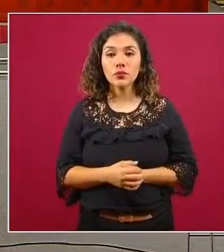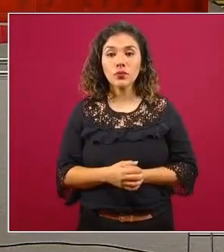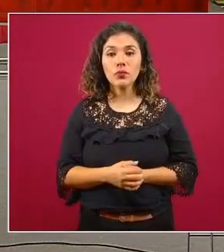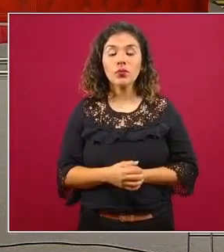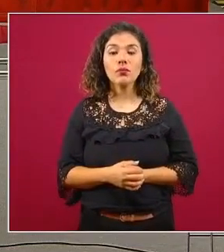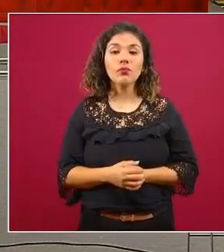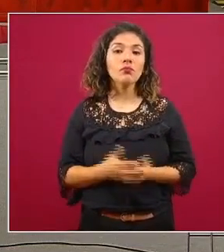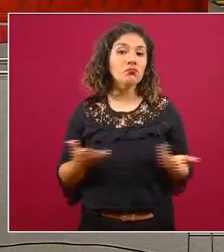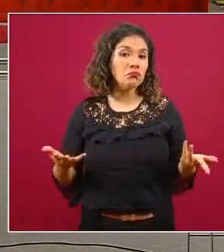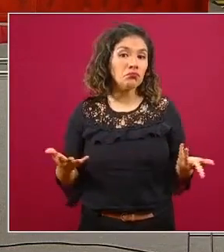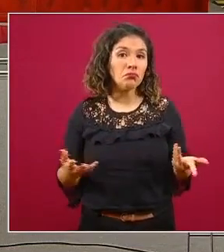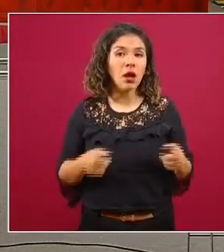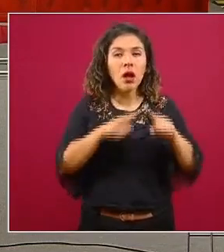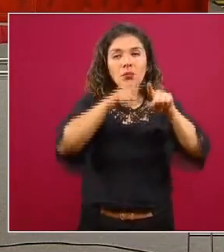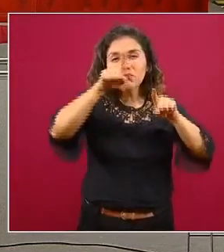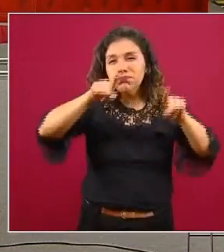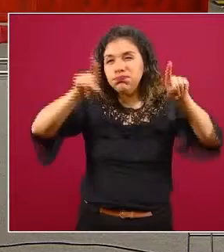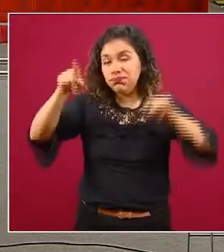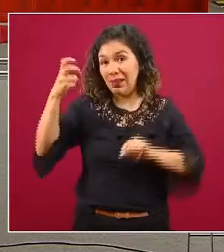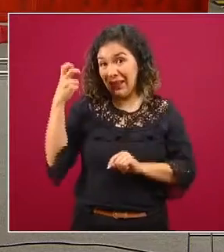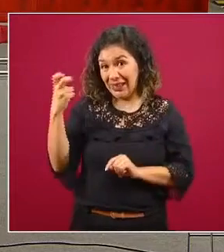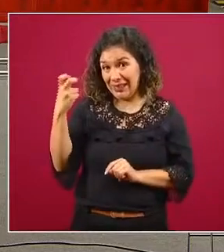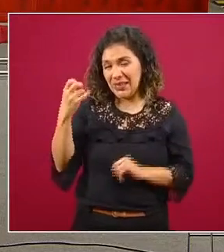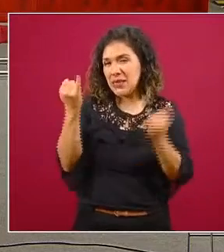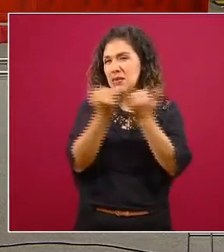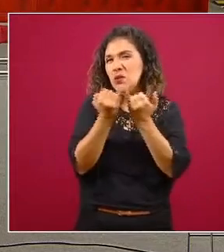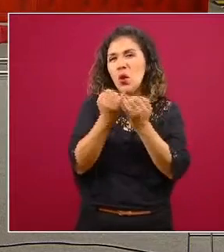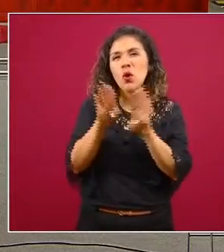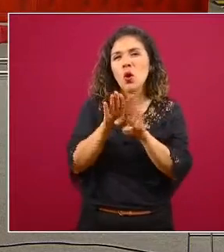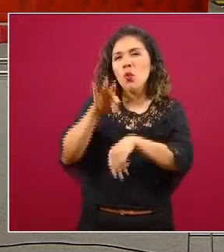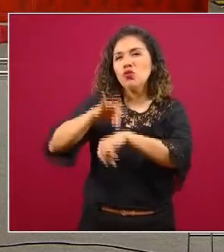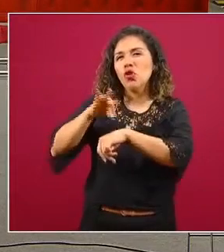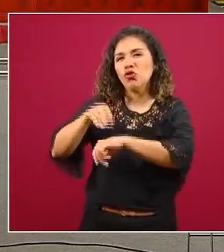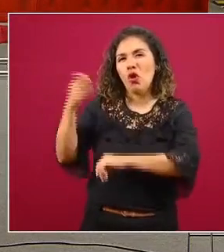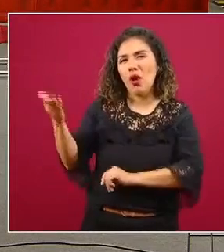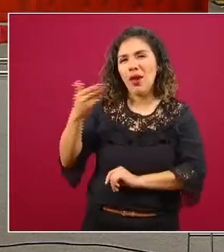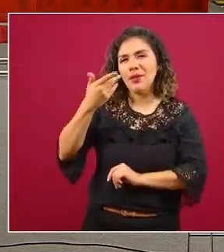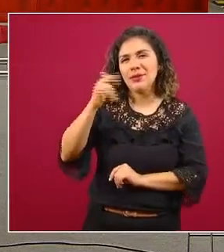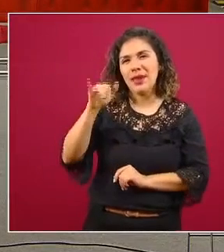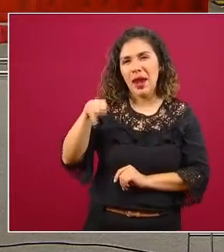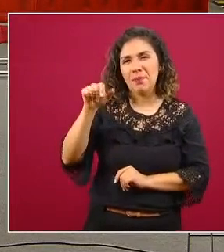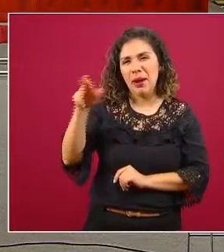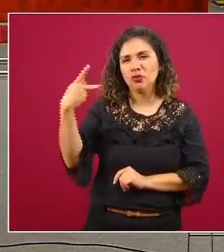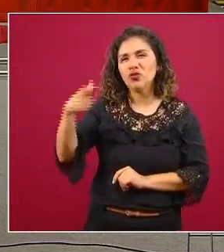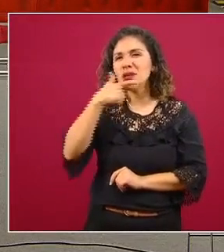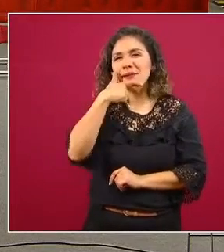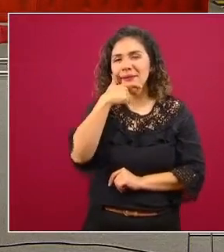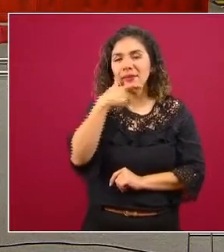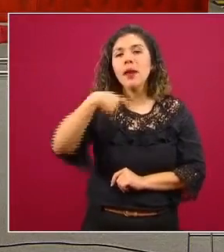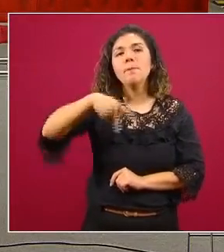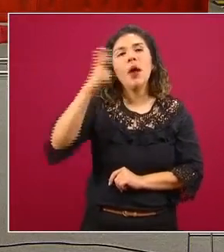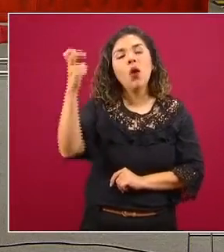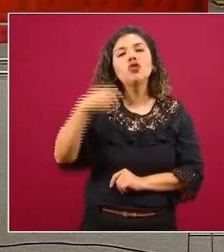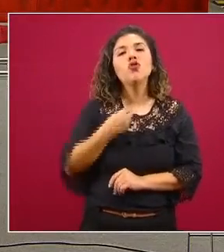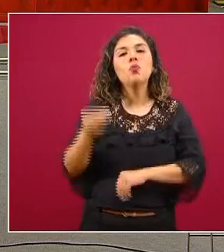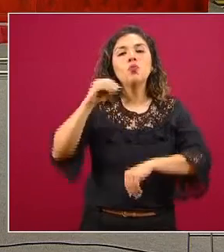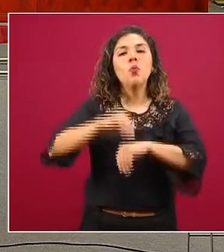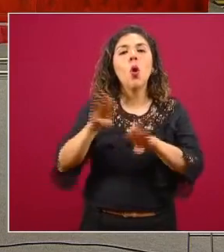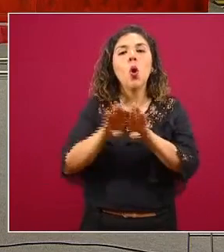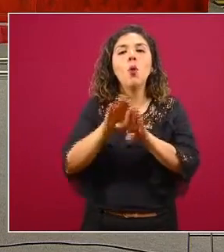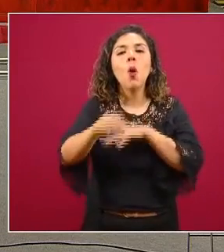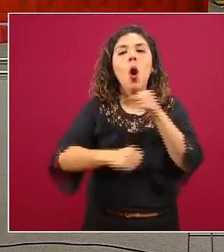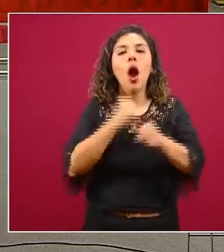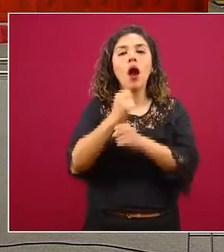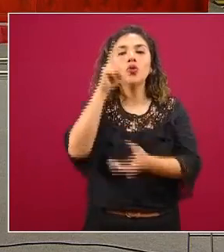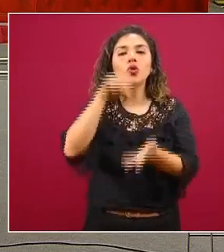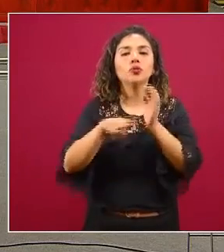y esto es la gráfica es similar a la gráfica que presentó Jean-Marc Gavastu de Inglaterra solamente que estamos presentando el 2020